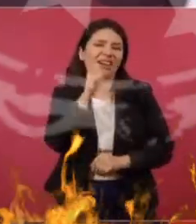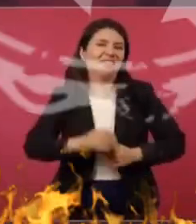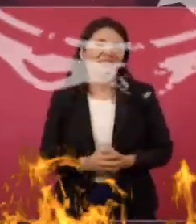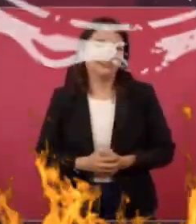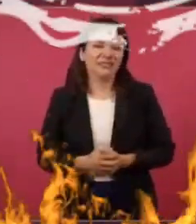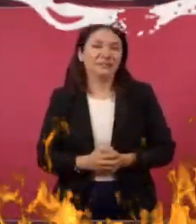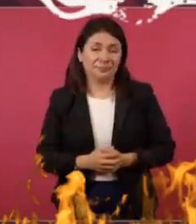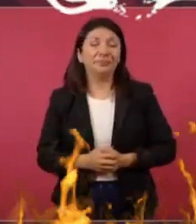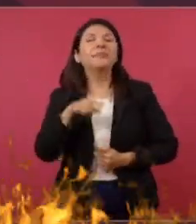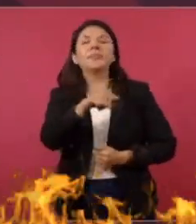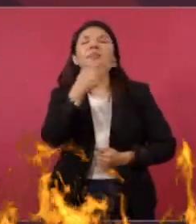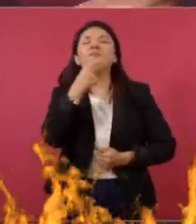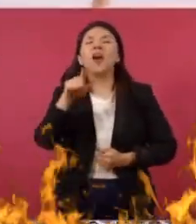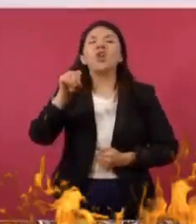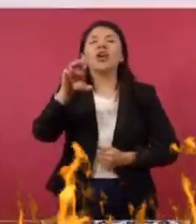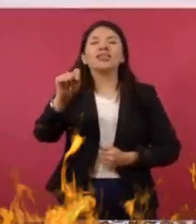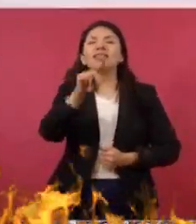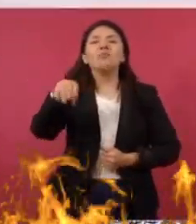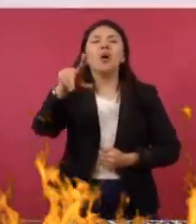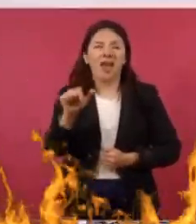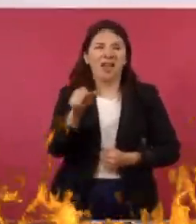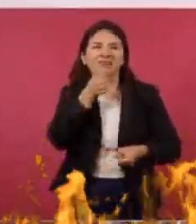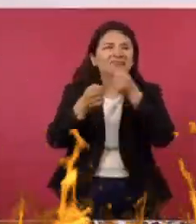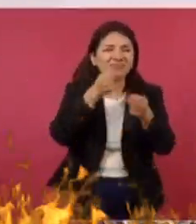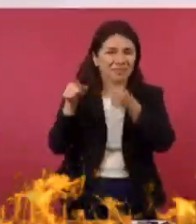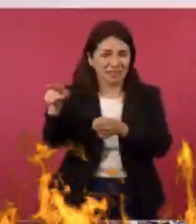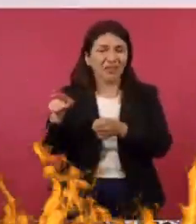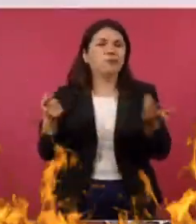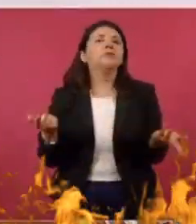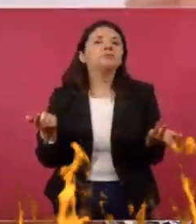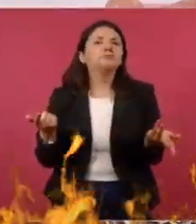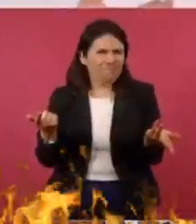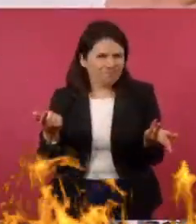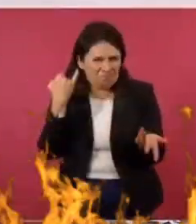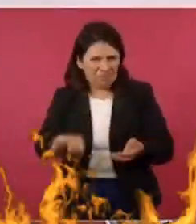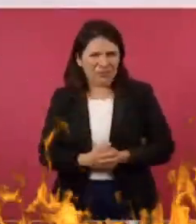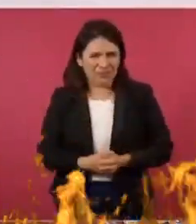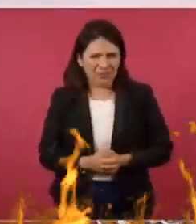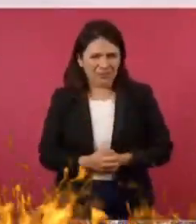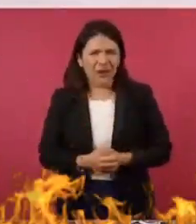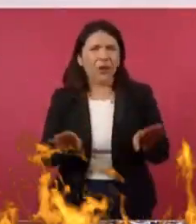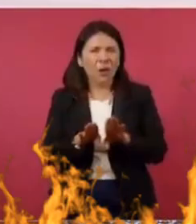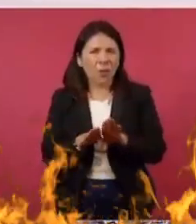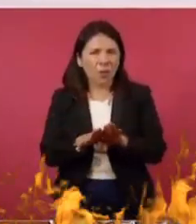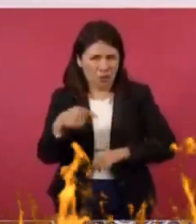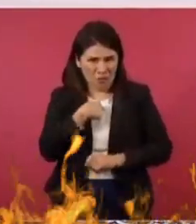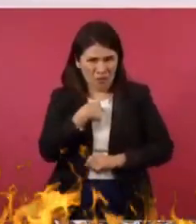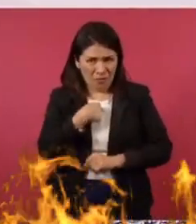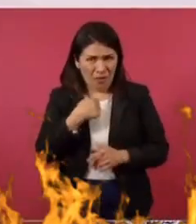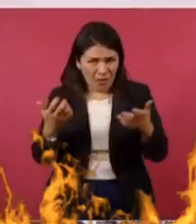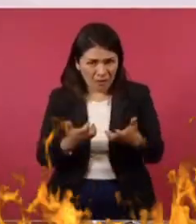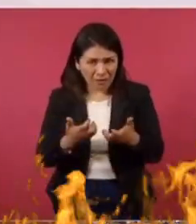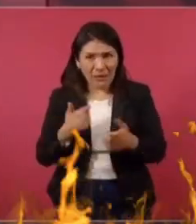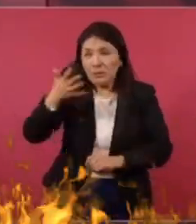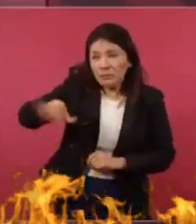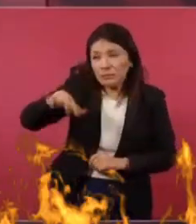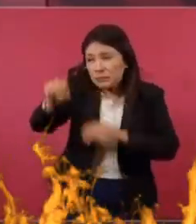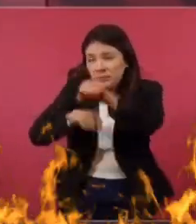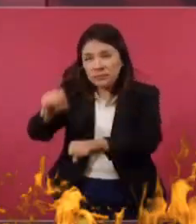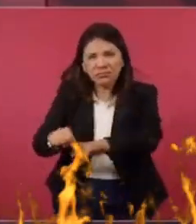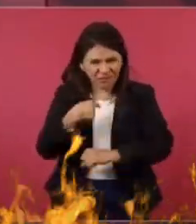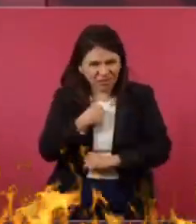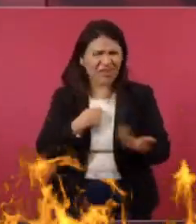Esto del señor Lore de Mola, ¿cómo vamos nosotros a estar persiguiendo